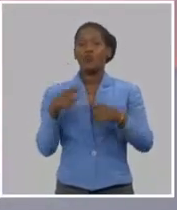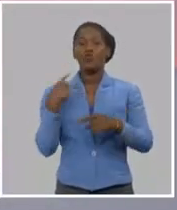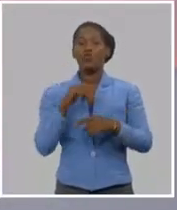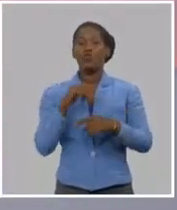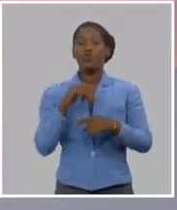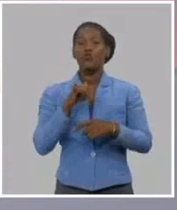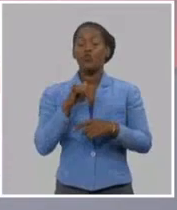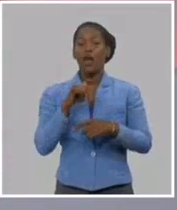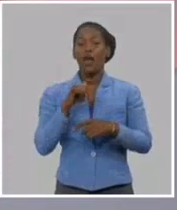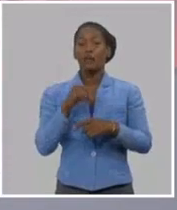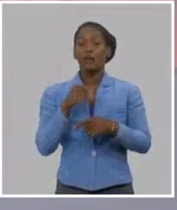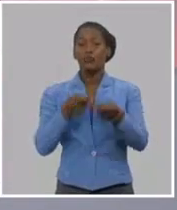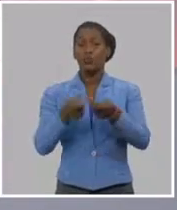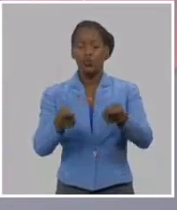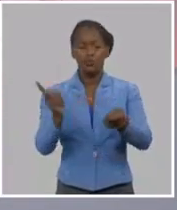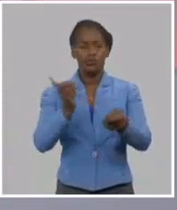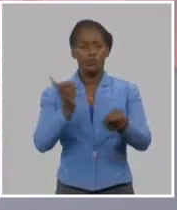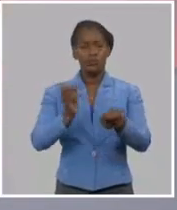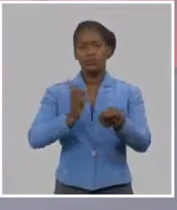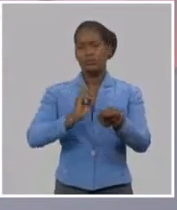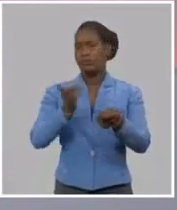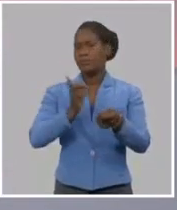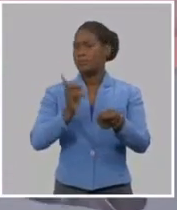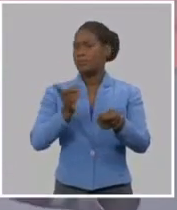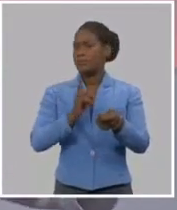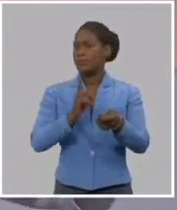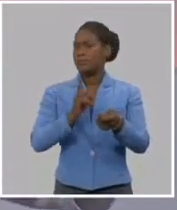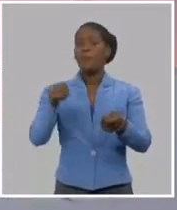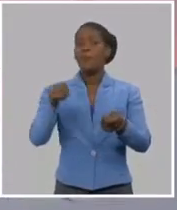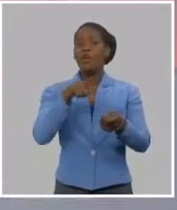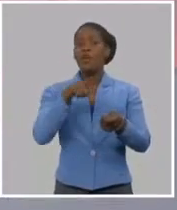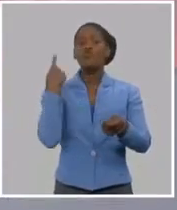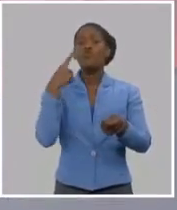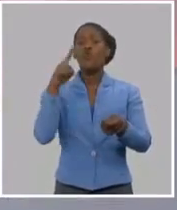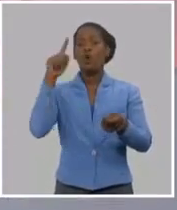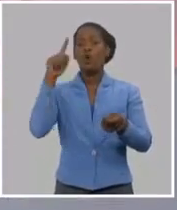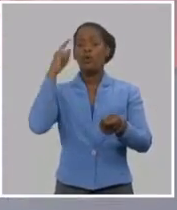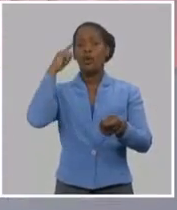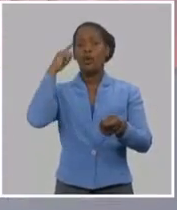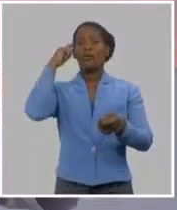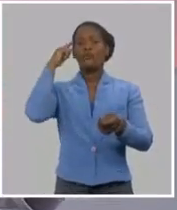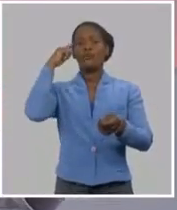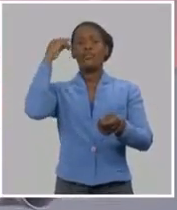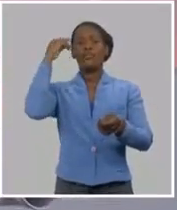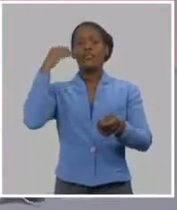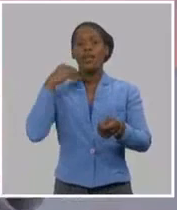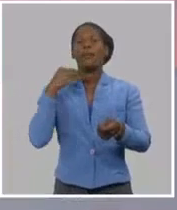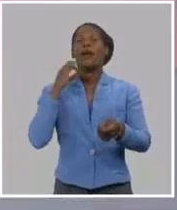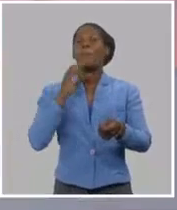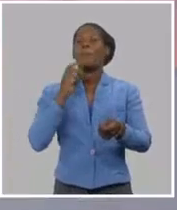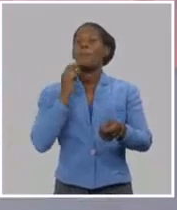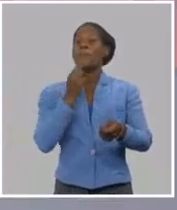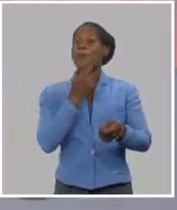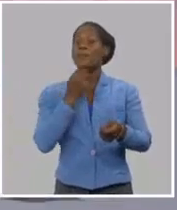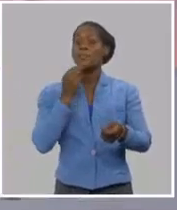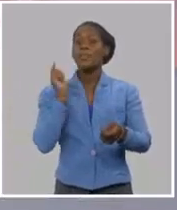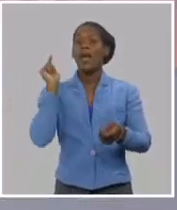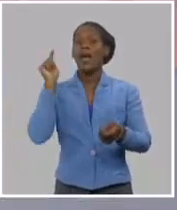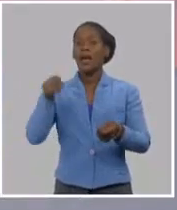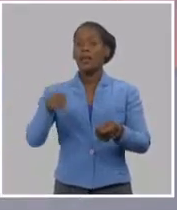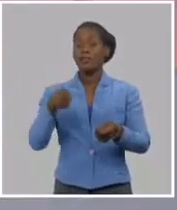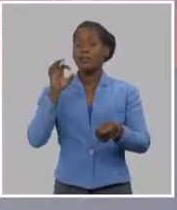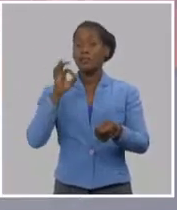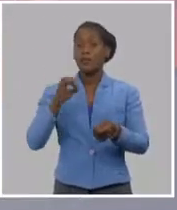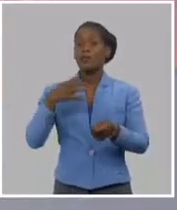sino que los jóvenes viven, como otras generaciones de cubanos, en un país creado por José Martí, donde la ética martiana